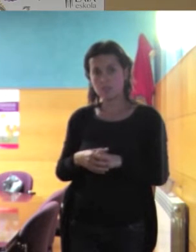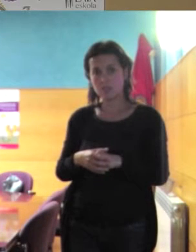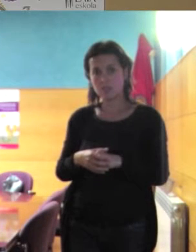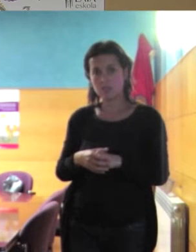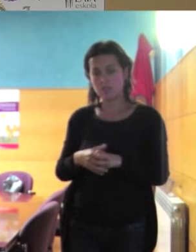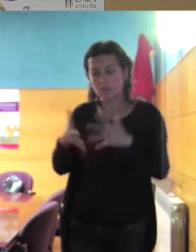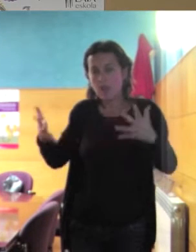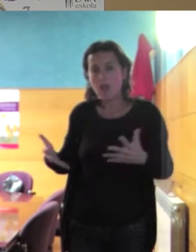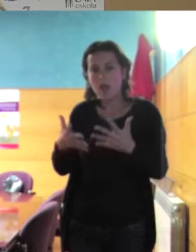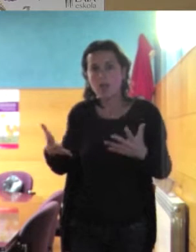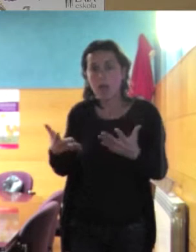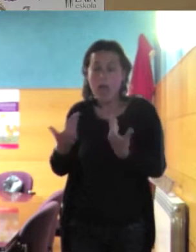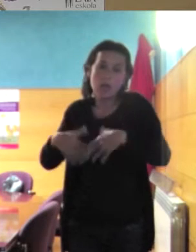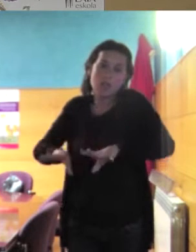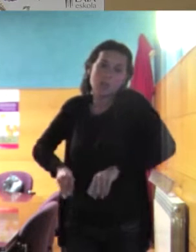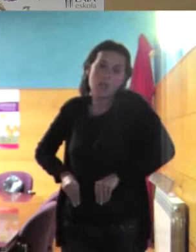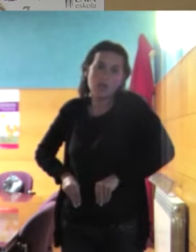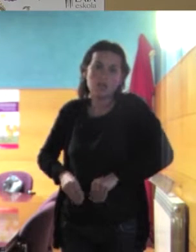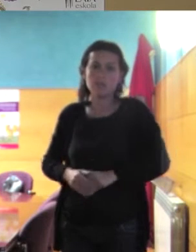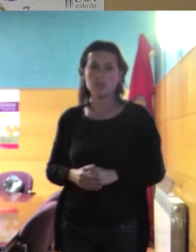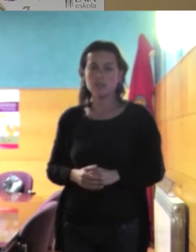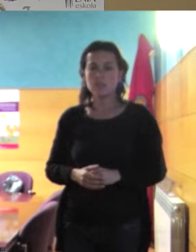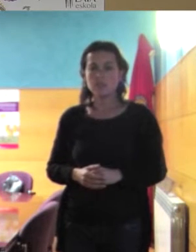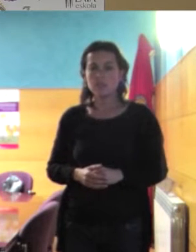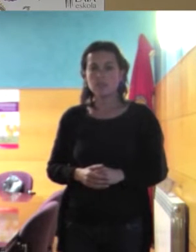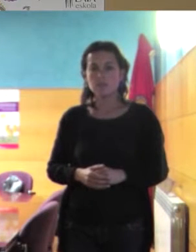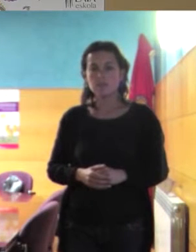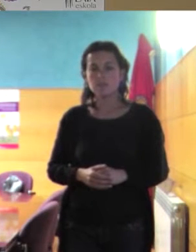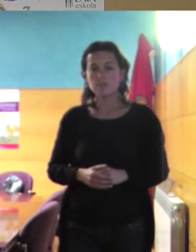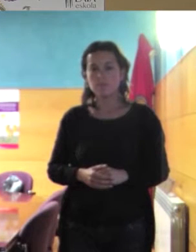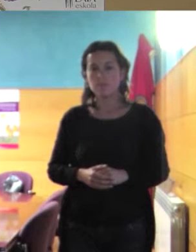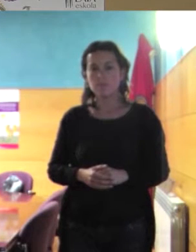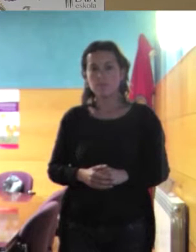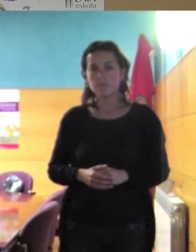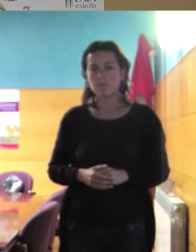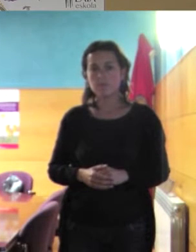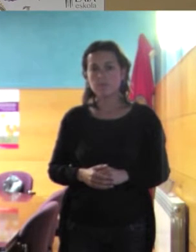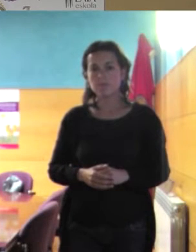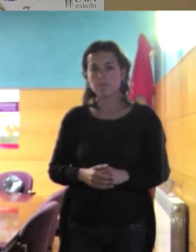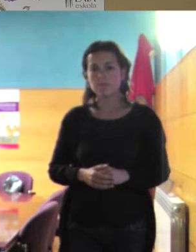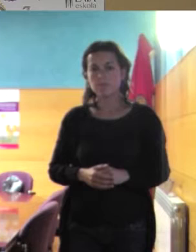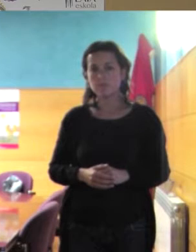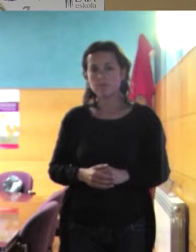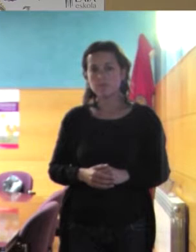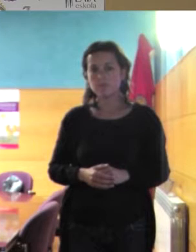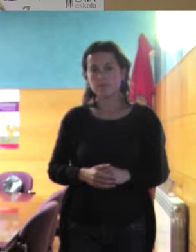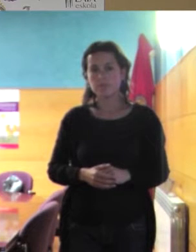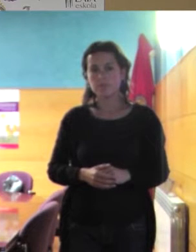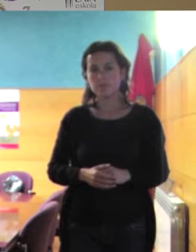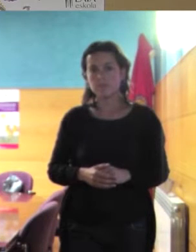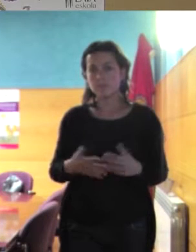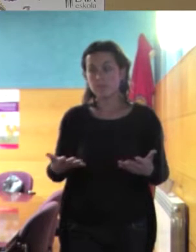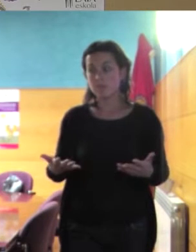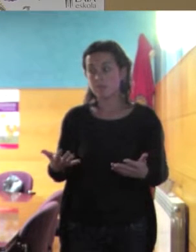la asimilación y para el que no pueda asimilarse, para el que no se pueda parecer del todo, pues ese que se retire,